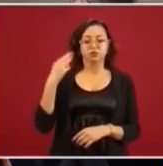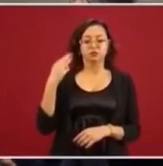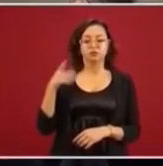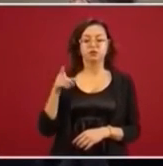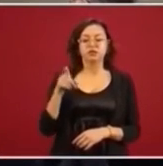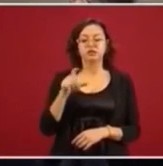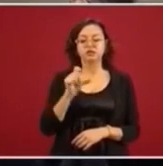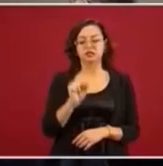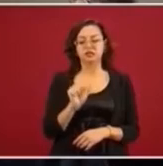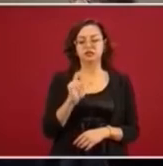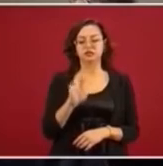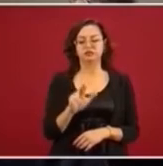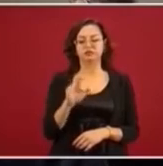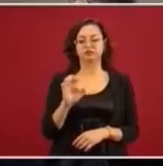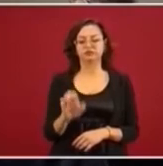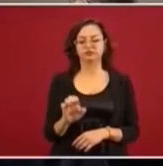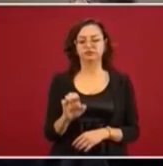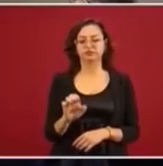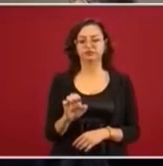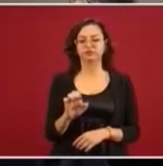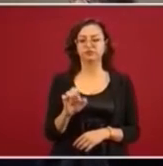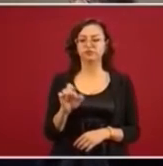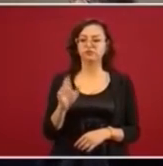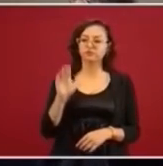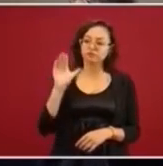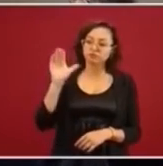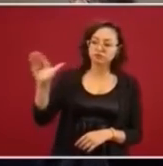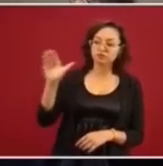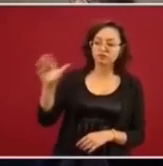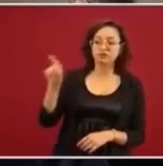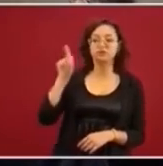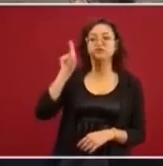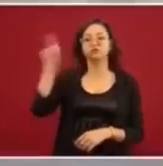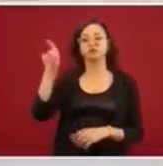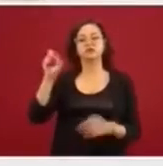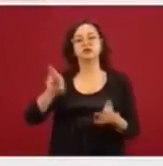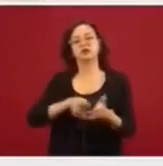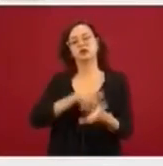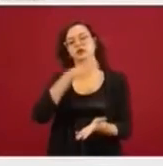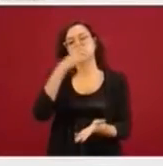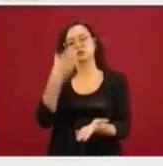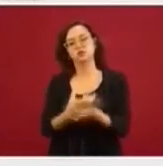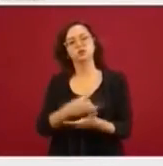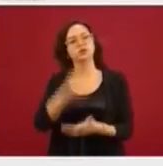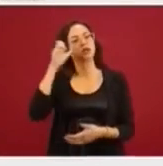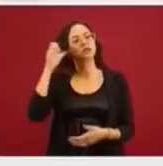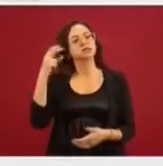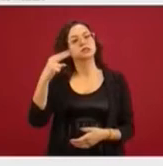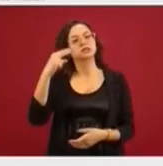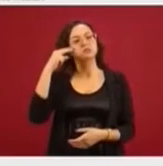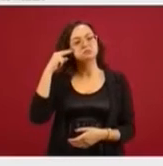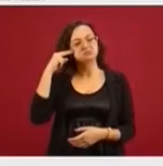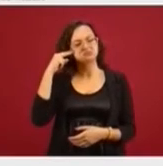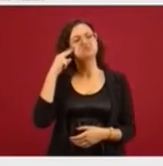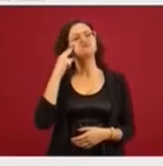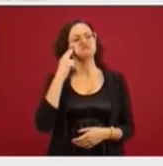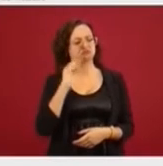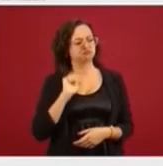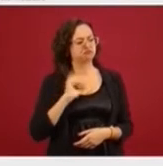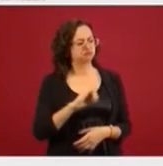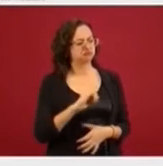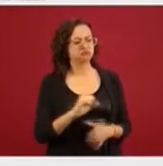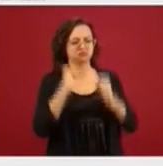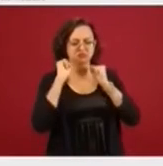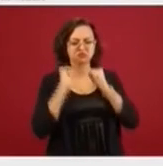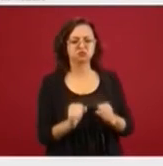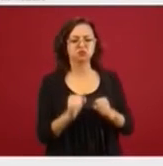Secretaría de Relaciones Exteriores, el gobierno de la República Popular de China asignó para la proveeduría de COVID